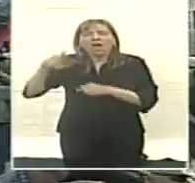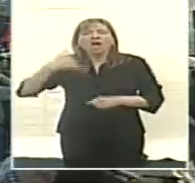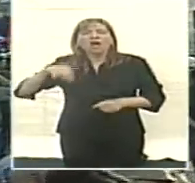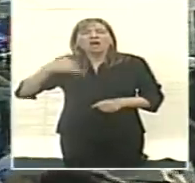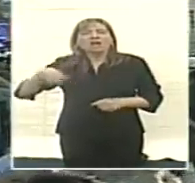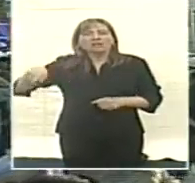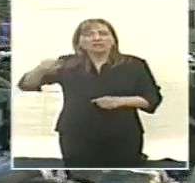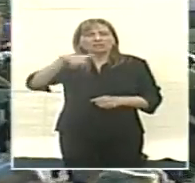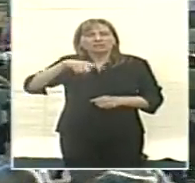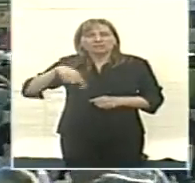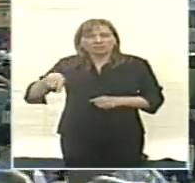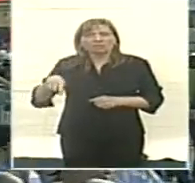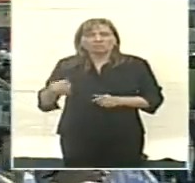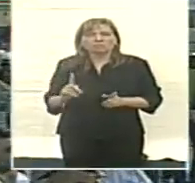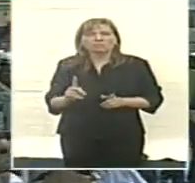argentinos.